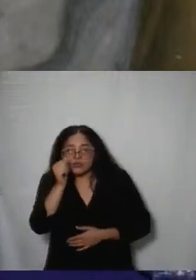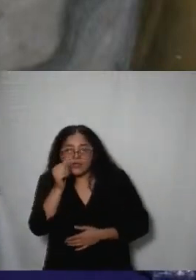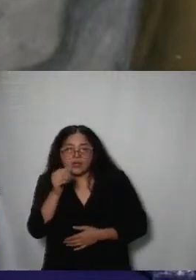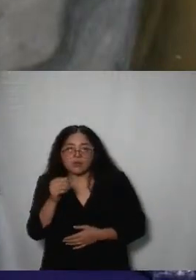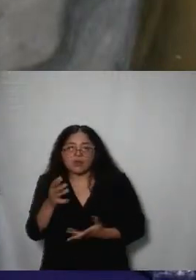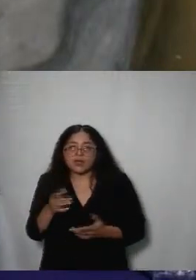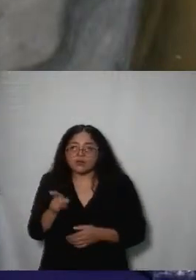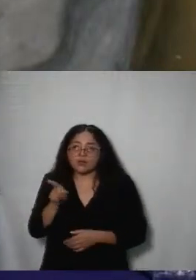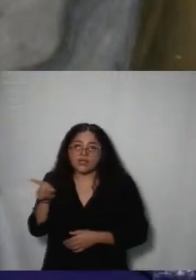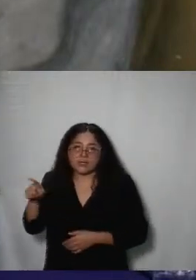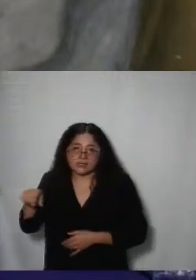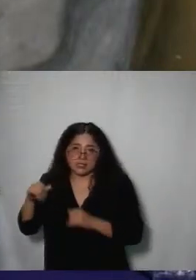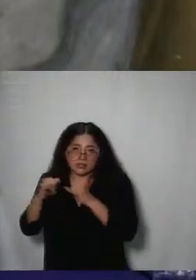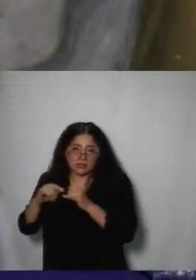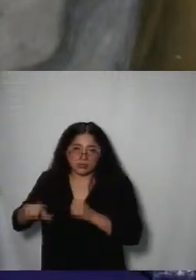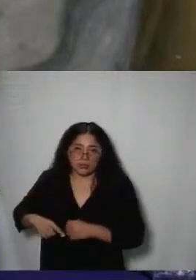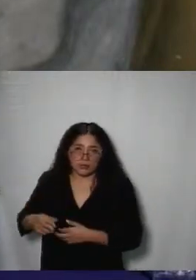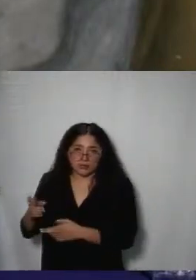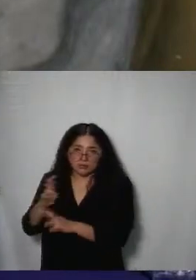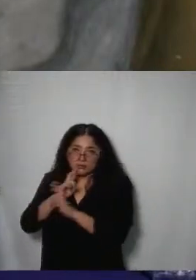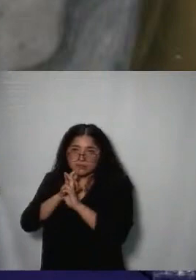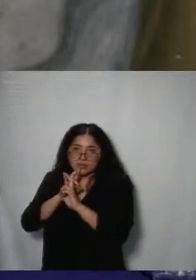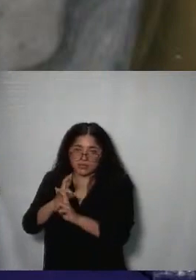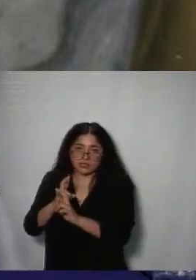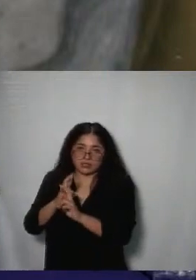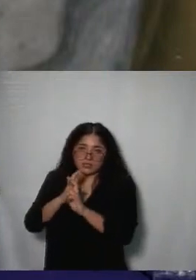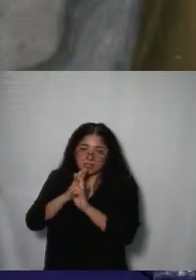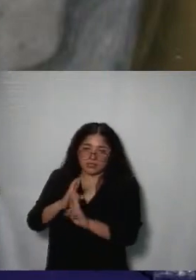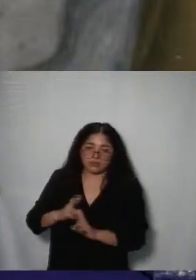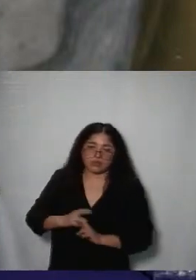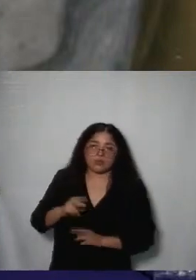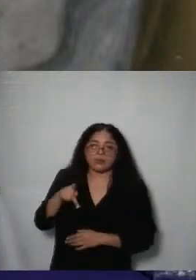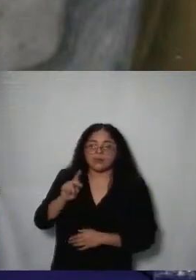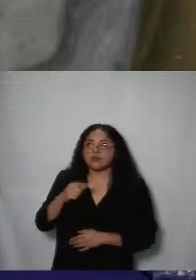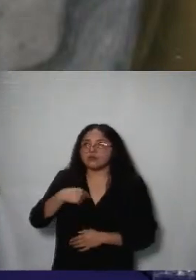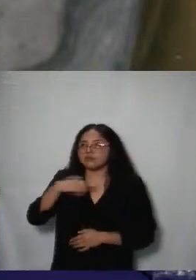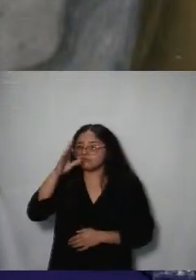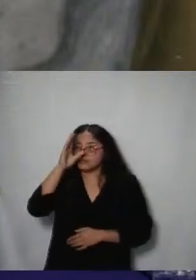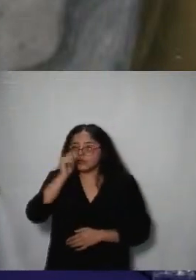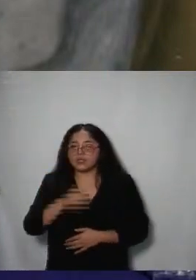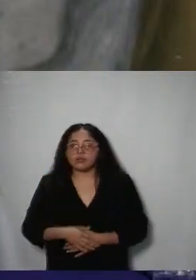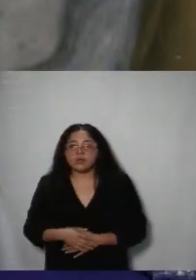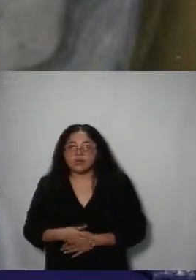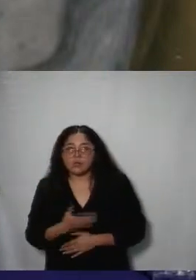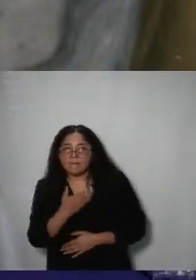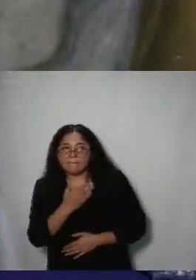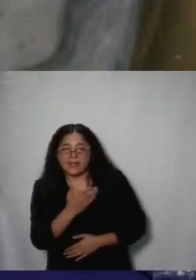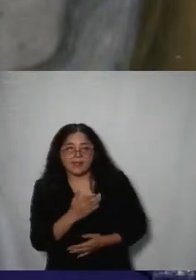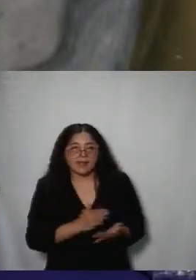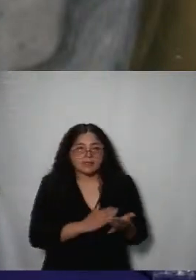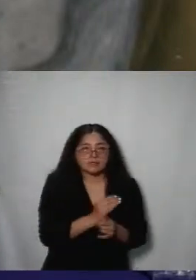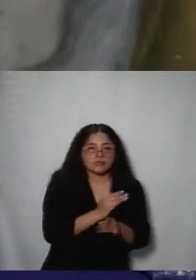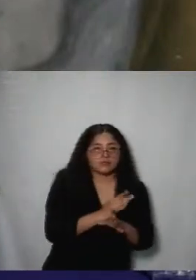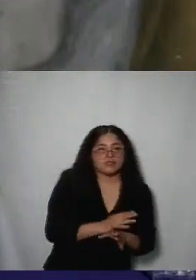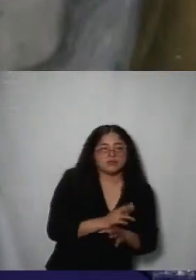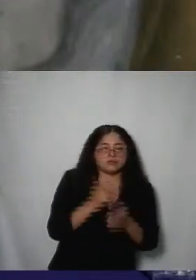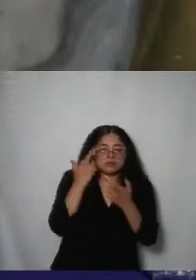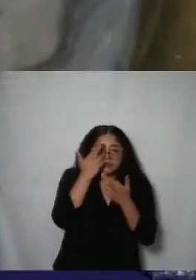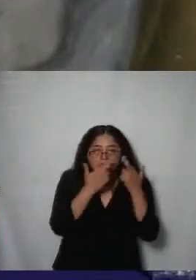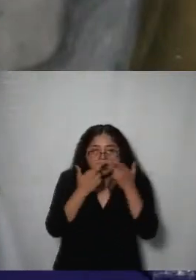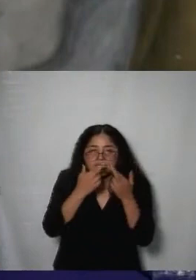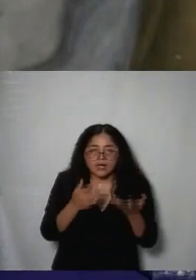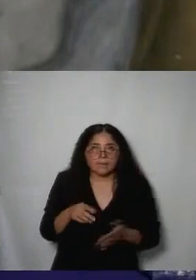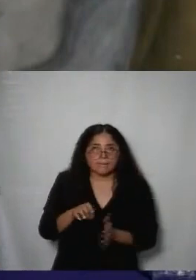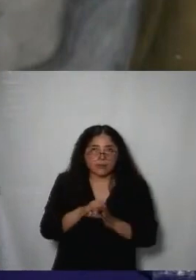con la respuesta que le da un ente público es decir presenta una solicitud de acceso a la información preguntando por ejemplo cuánto costó